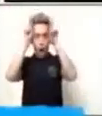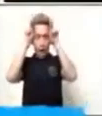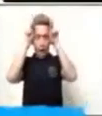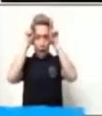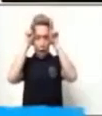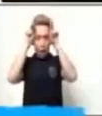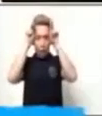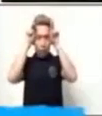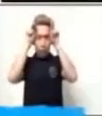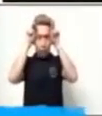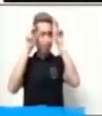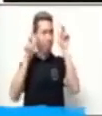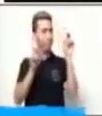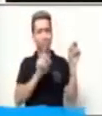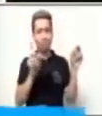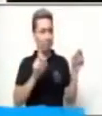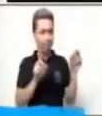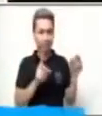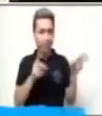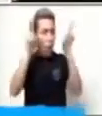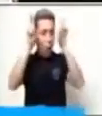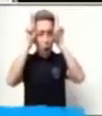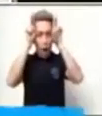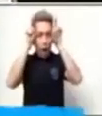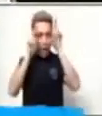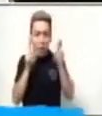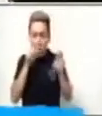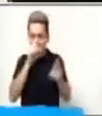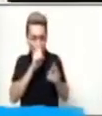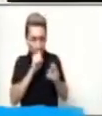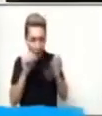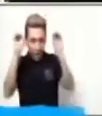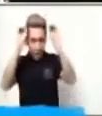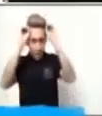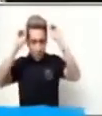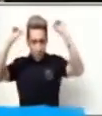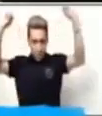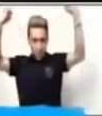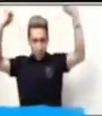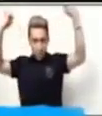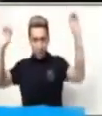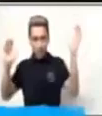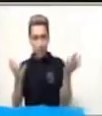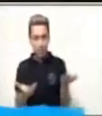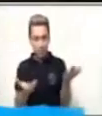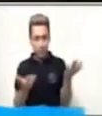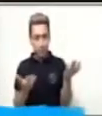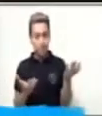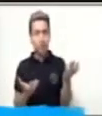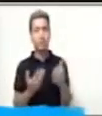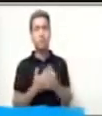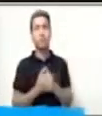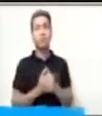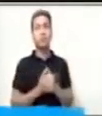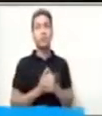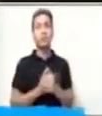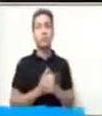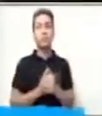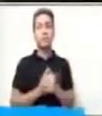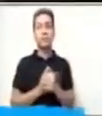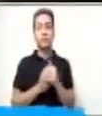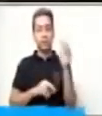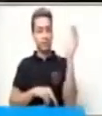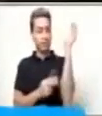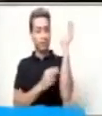Tampoco. El conejo tampoco tiene cuernos. ¿Será la ardilla?